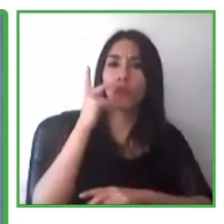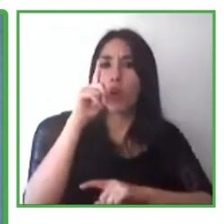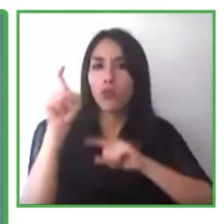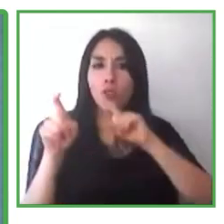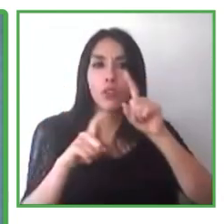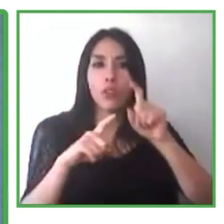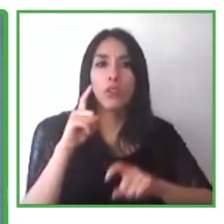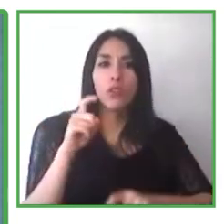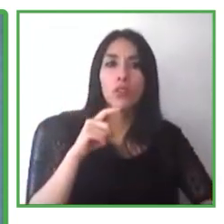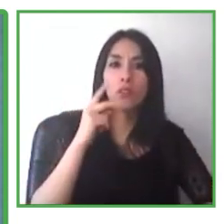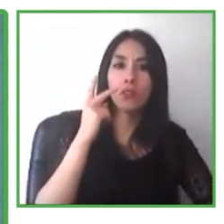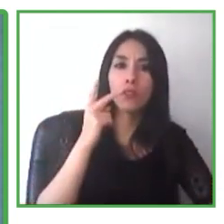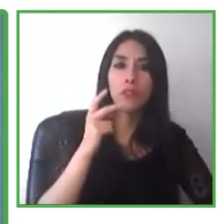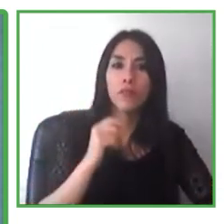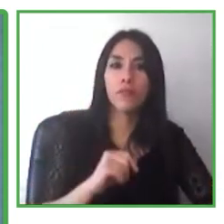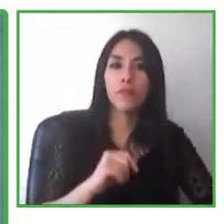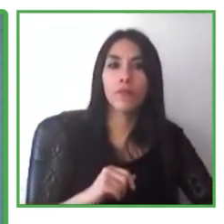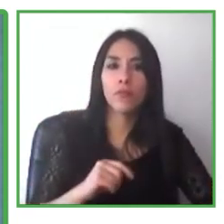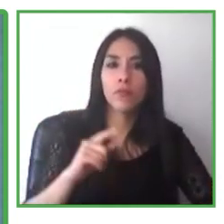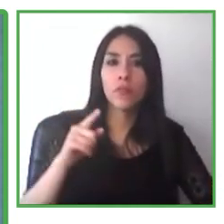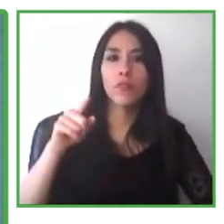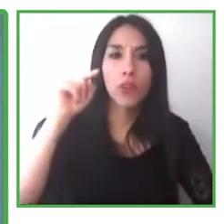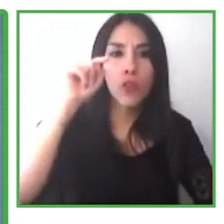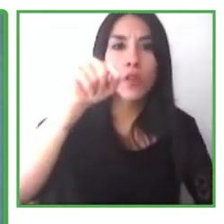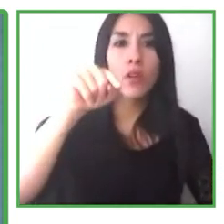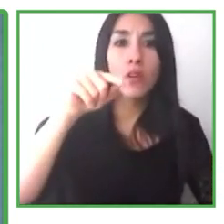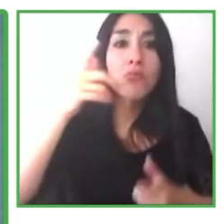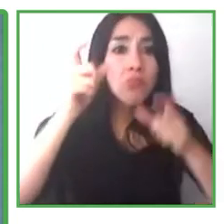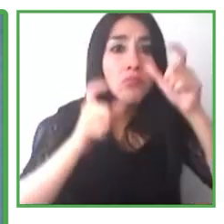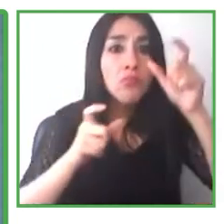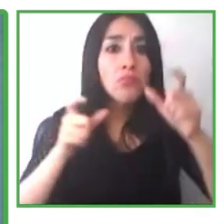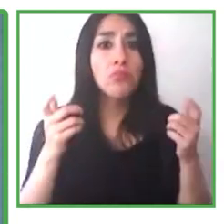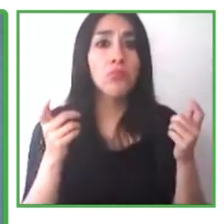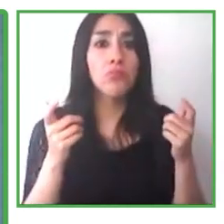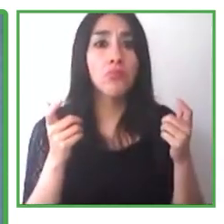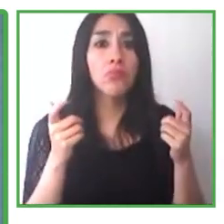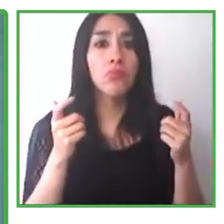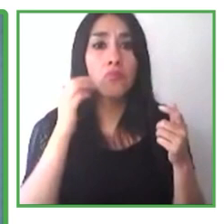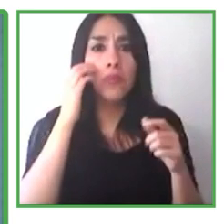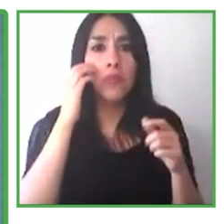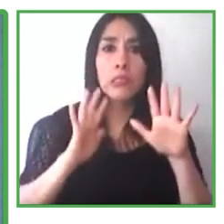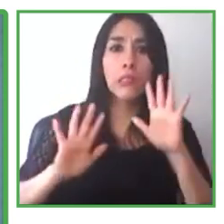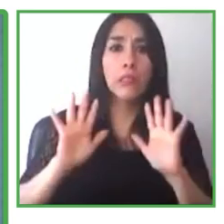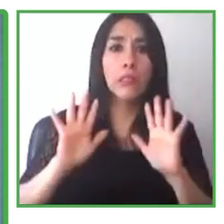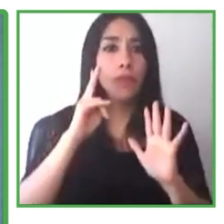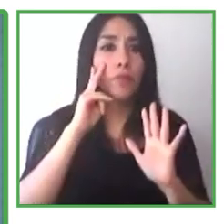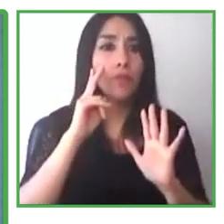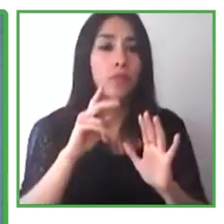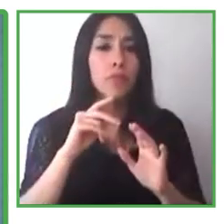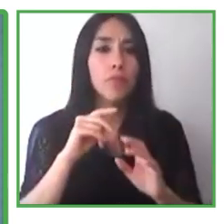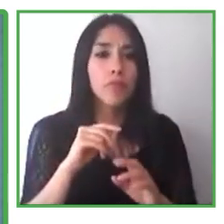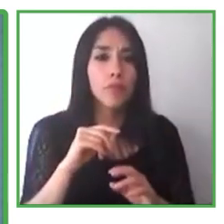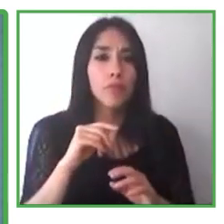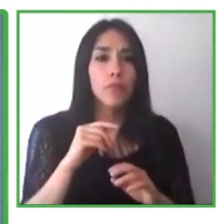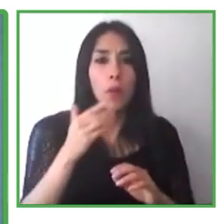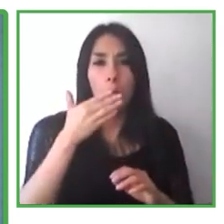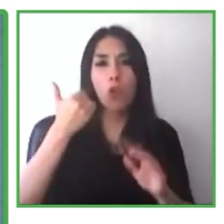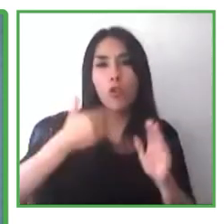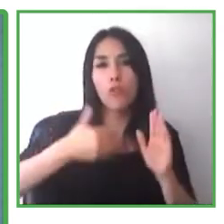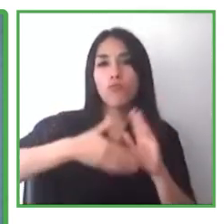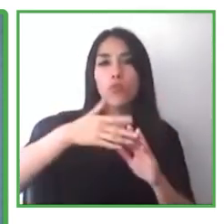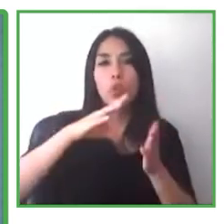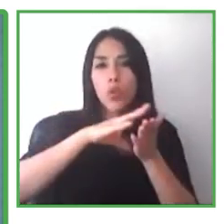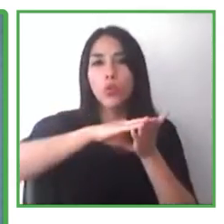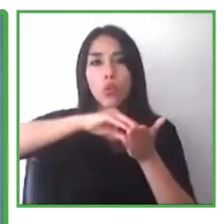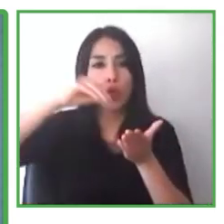presentes en terreno y para poder saber más y aprender más sobre una cultura específica, la